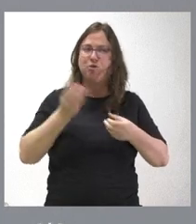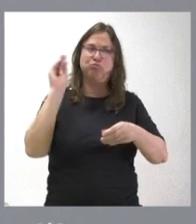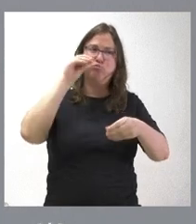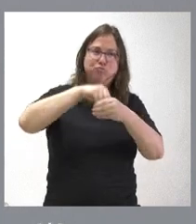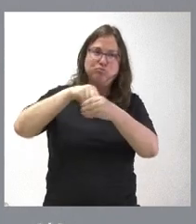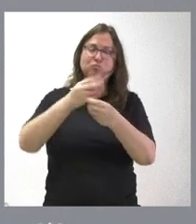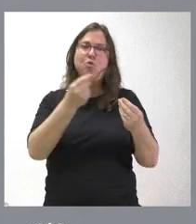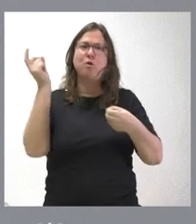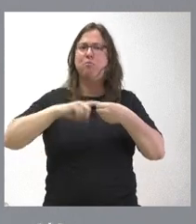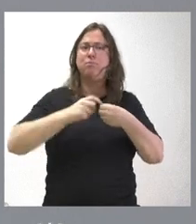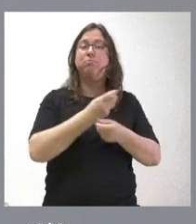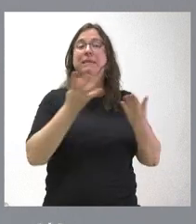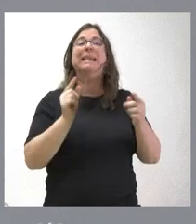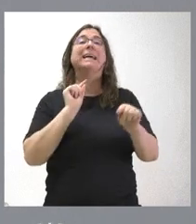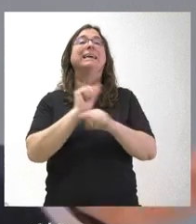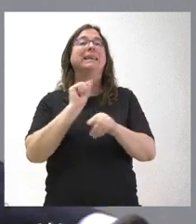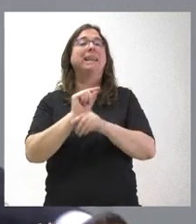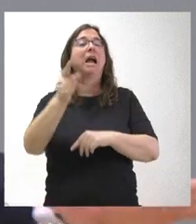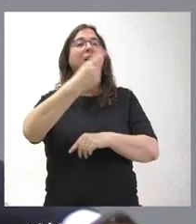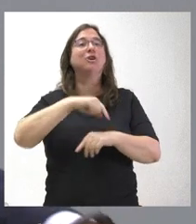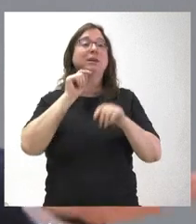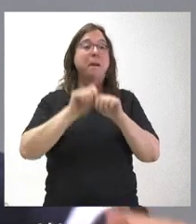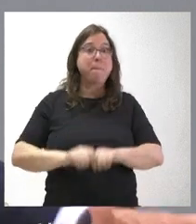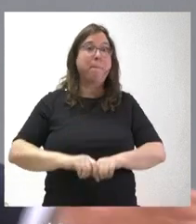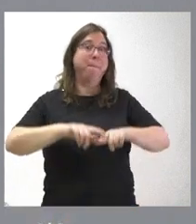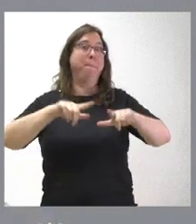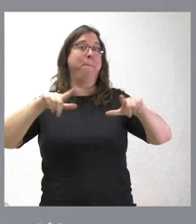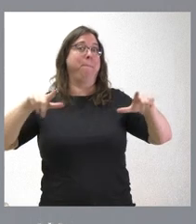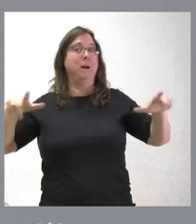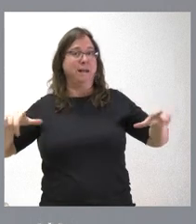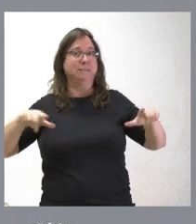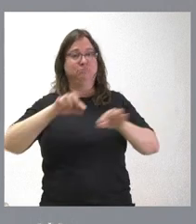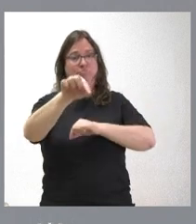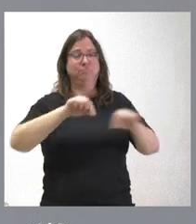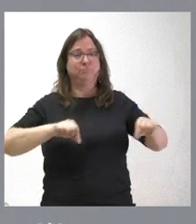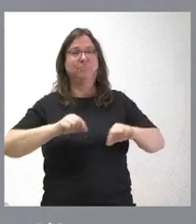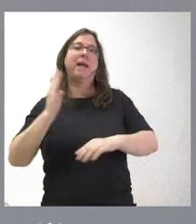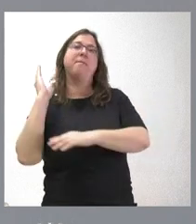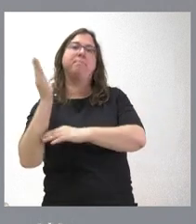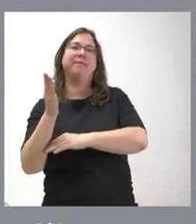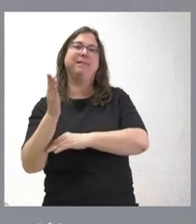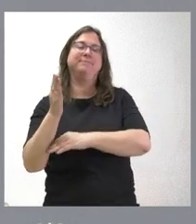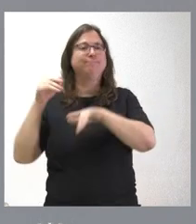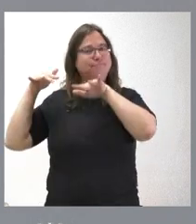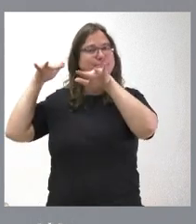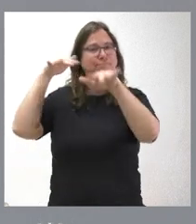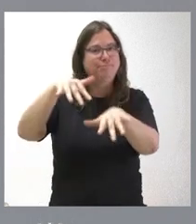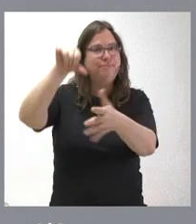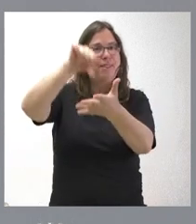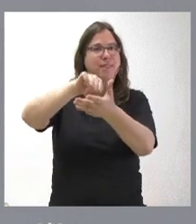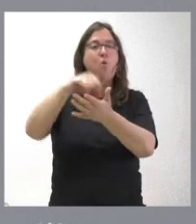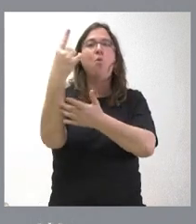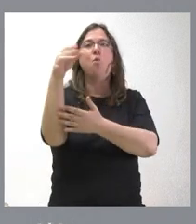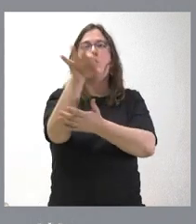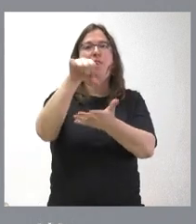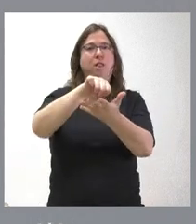y que ante la crítica posible de que nosotros, extendiendo las posibilidades a todo el territorio, estábamos perjudicando esa centralidad en única